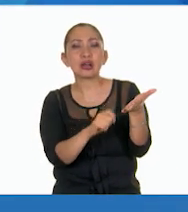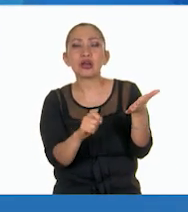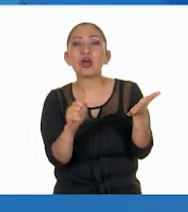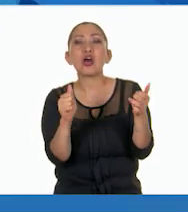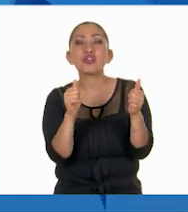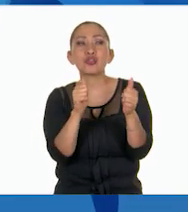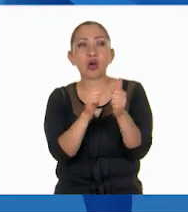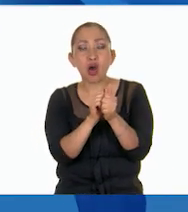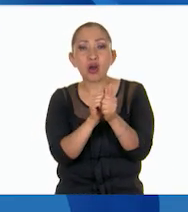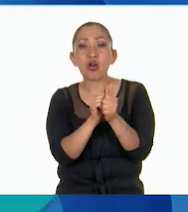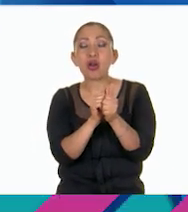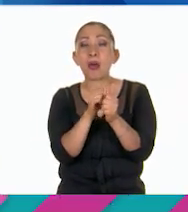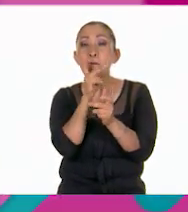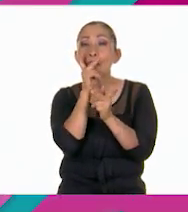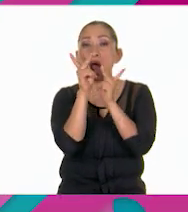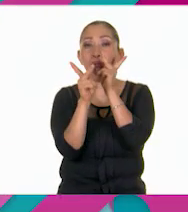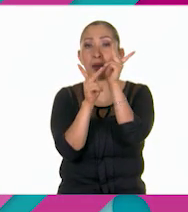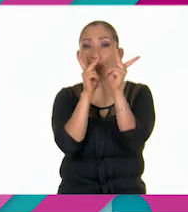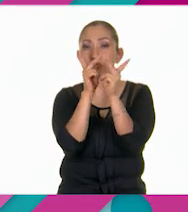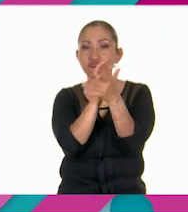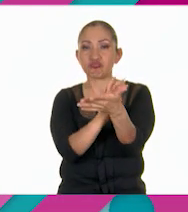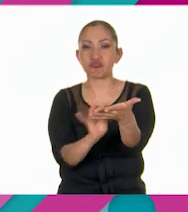lenguaje literal.